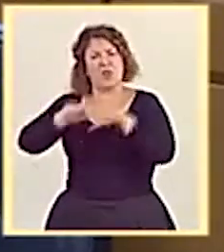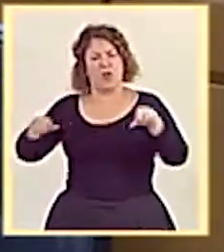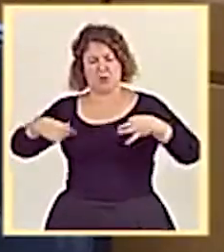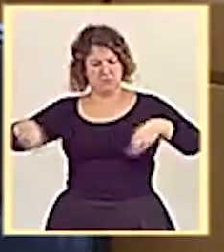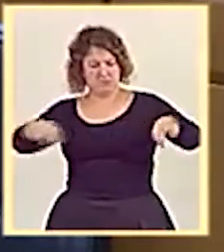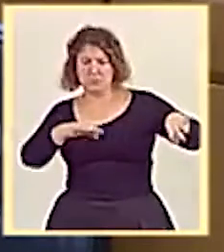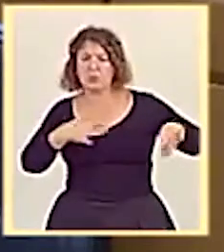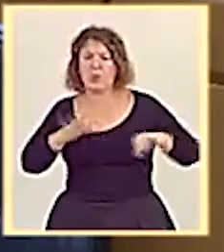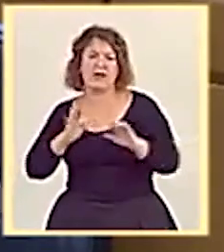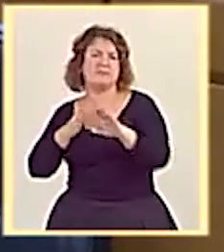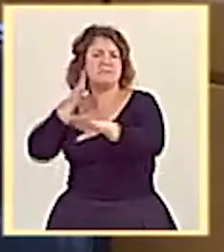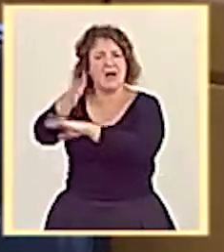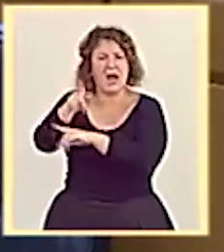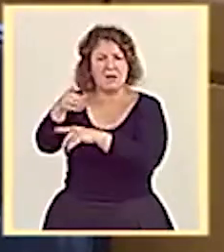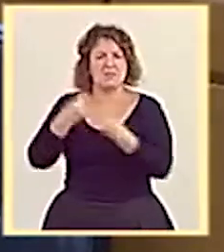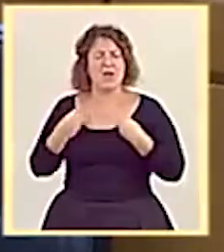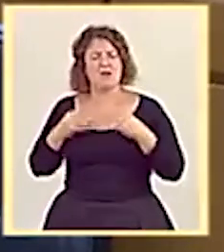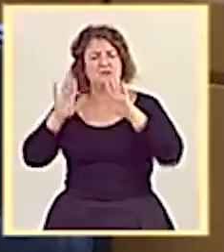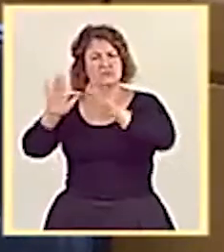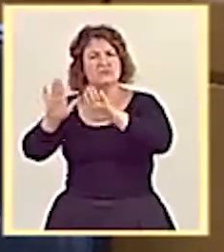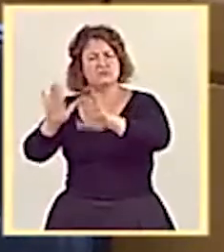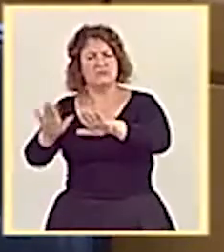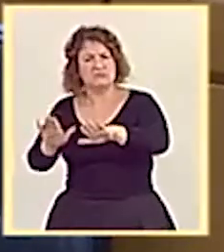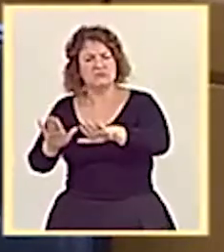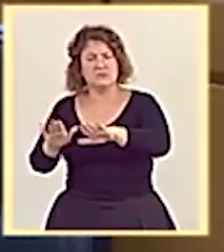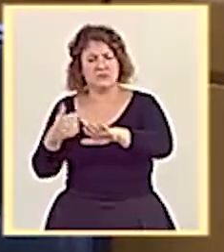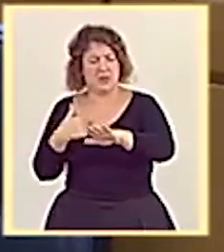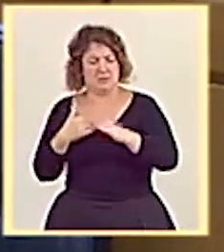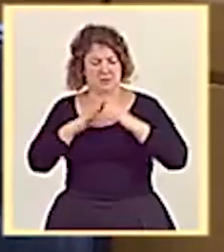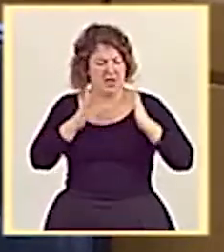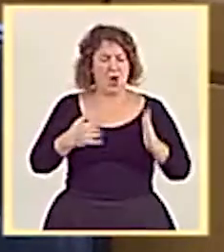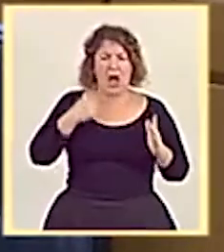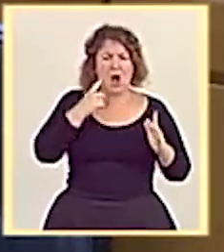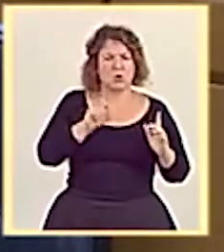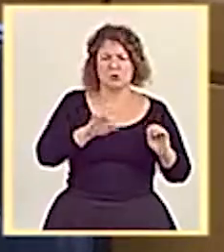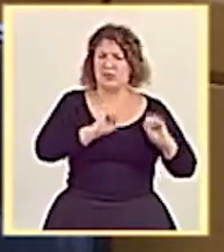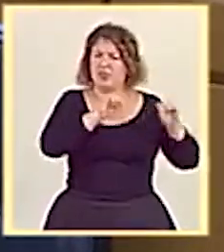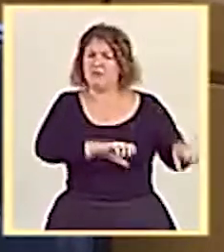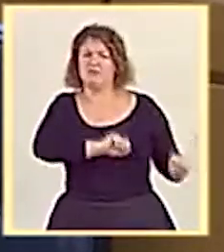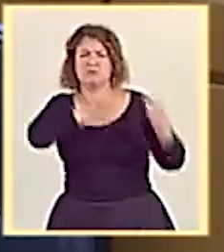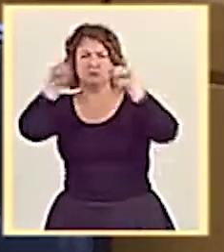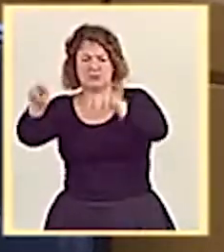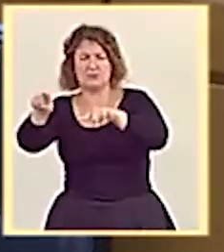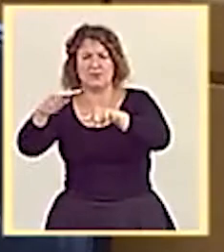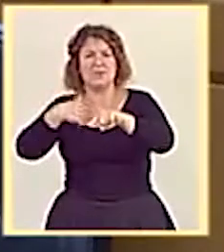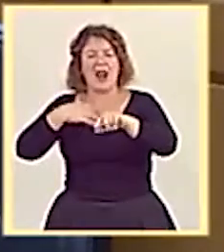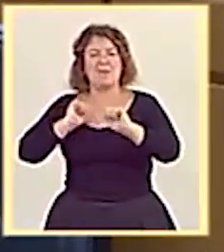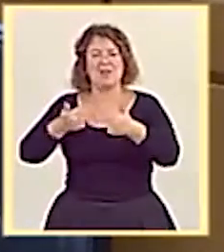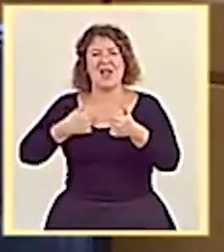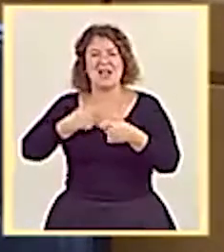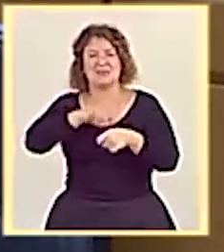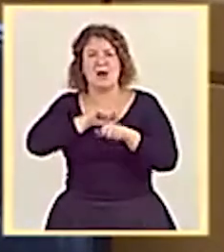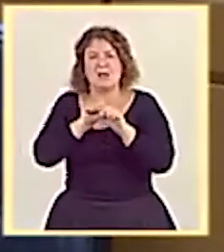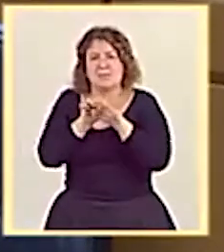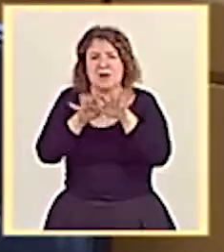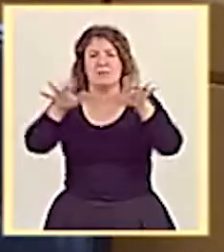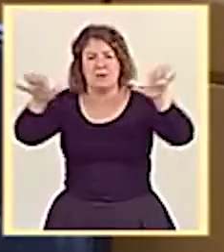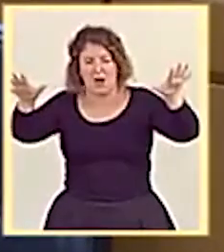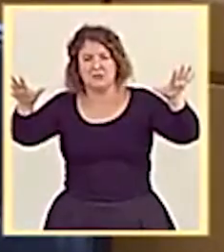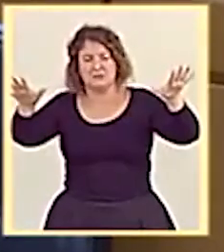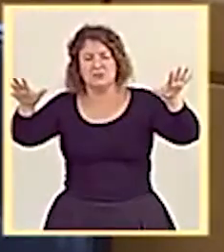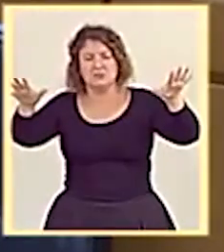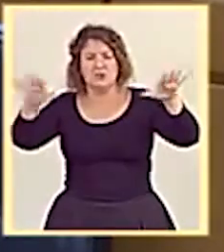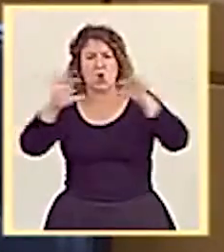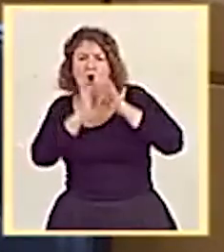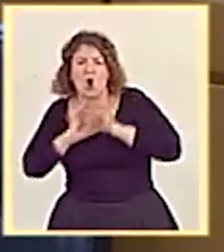normales, para que puedan irse a vivir, puedan desplazar su residencia habitual, de manera que hagamos una España vertebrada, una España